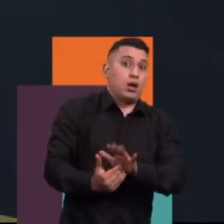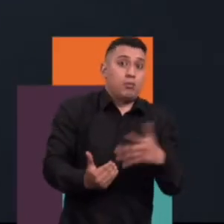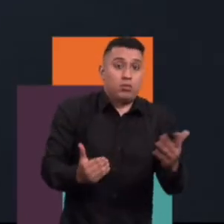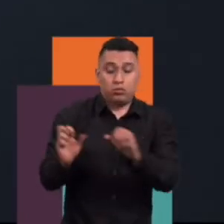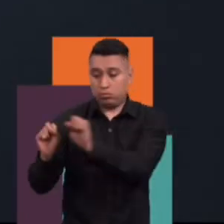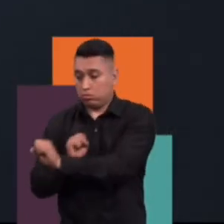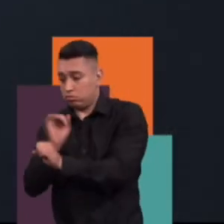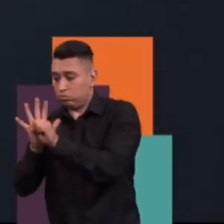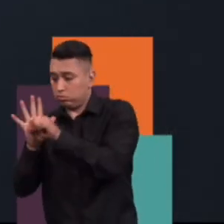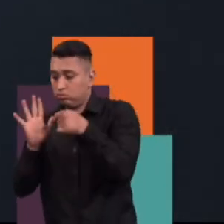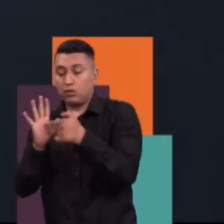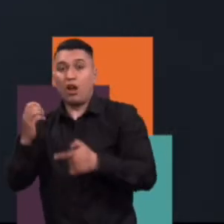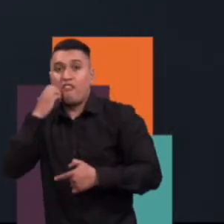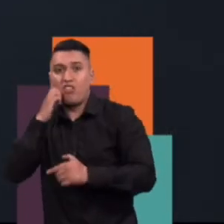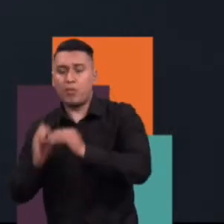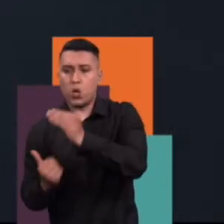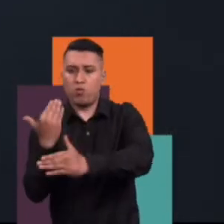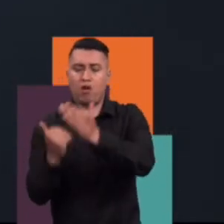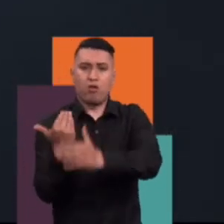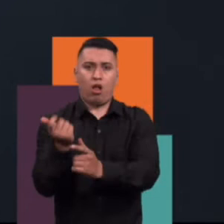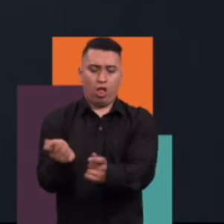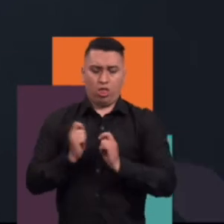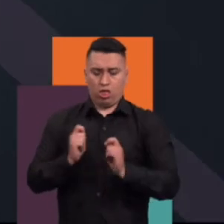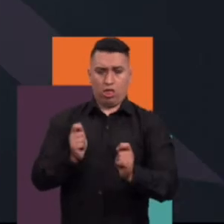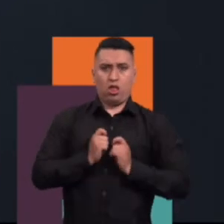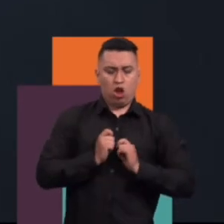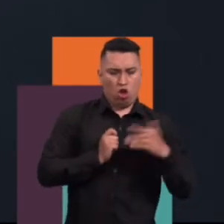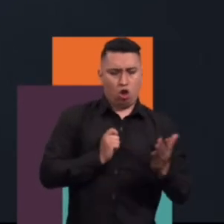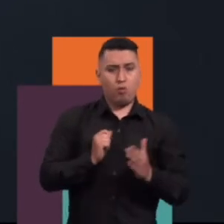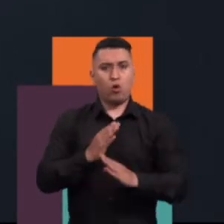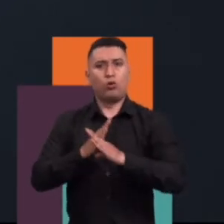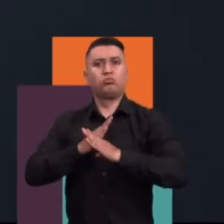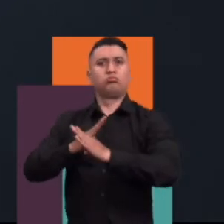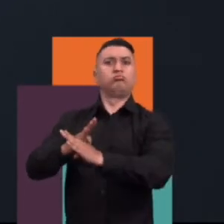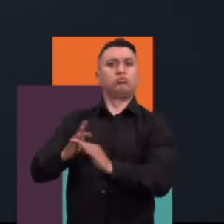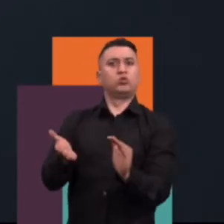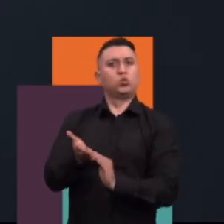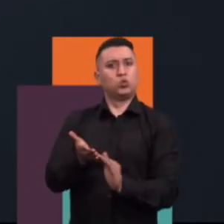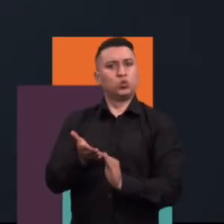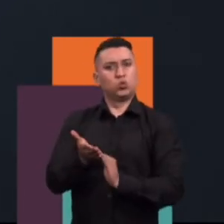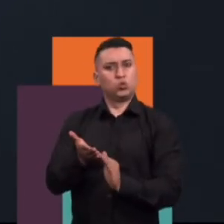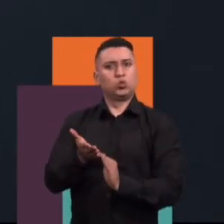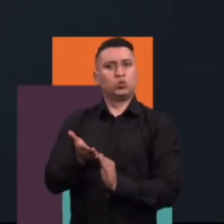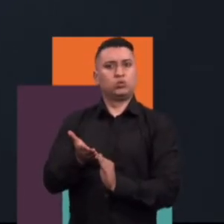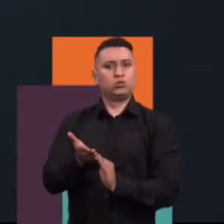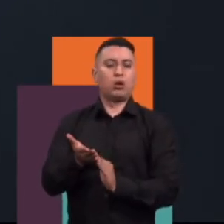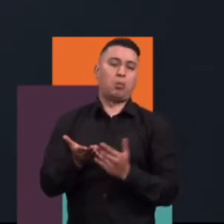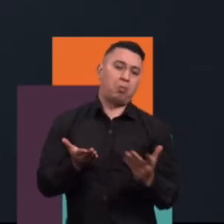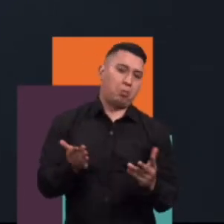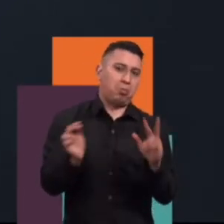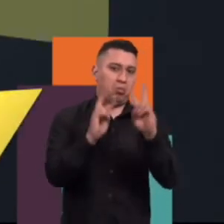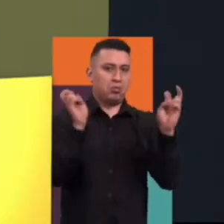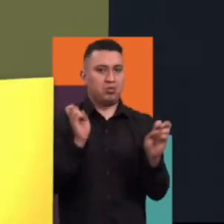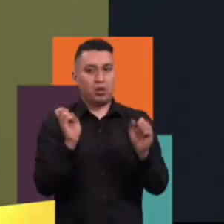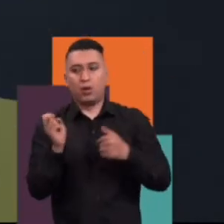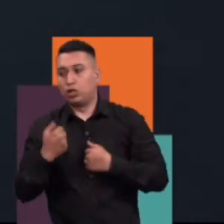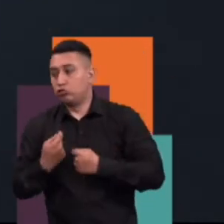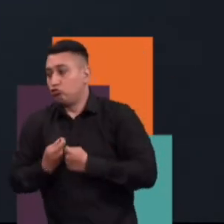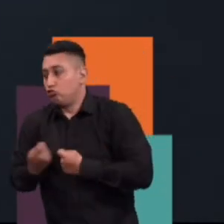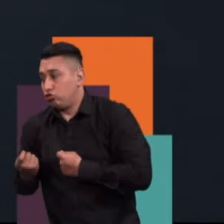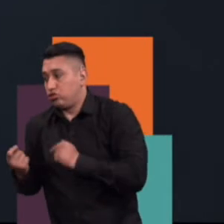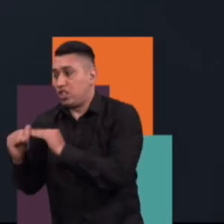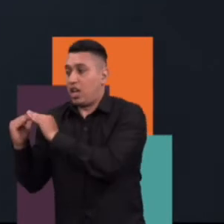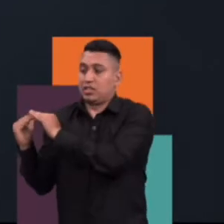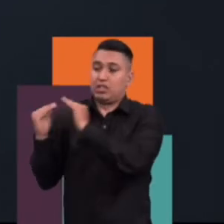aventura con esta épica es cómo va ser con la pandemia y las nuevas enfermedades. Pero reducirlo al ámbito local de mi vecino,